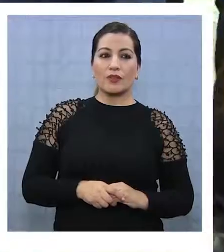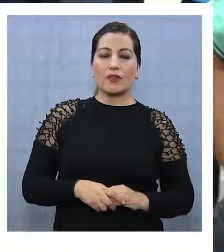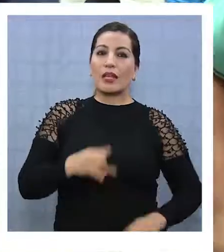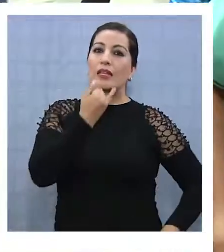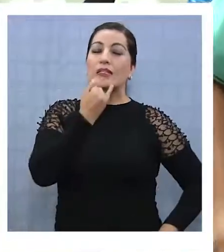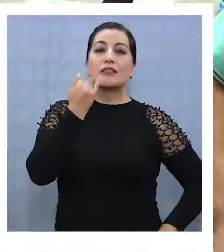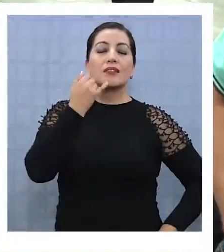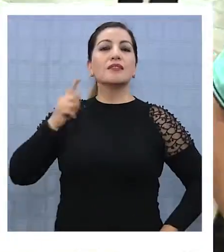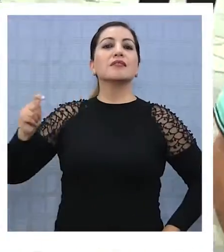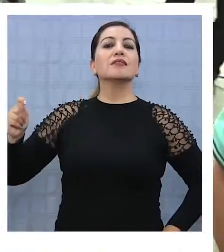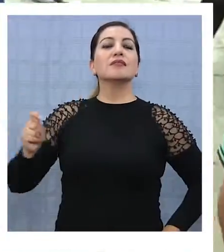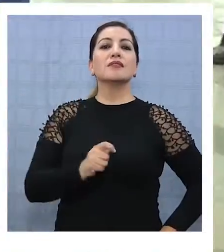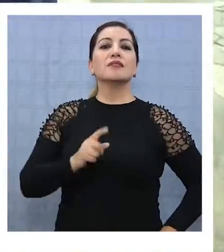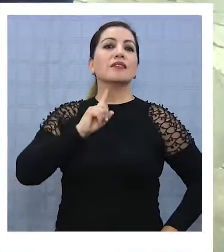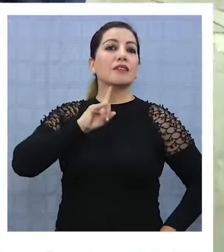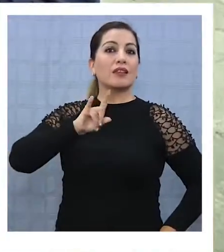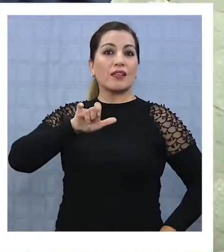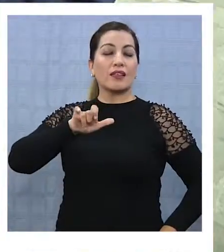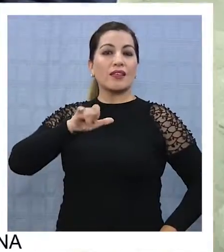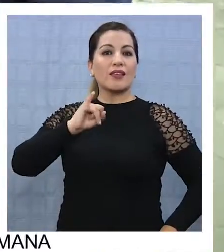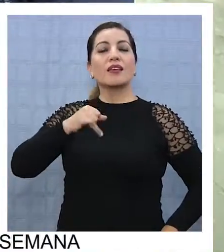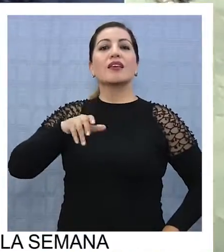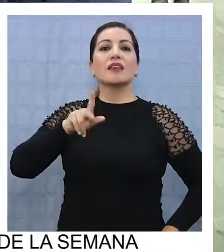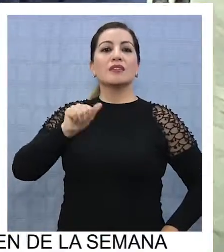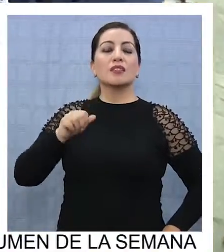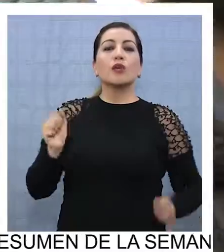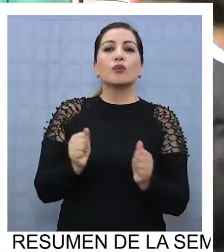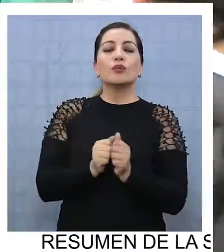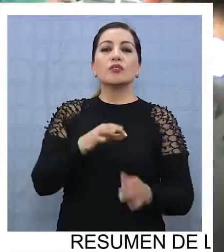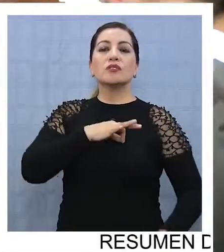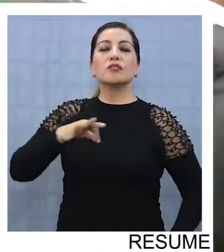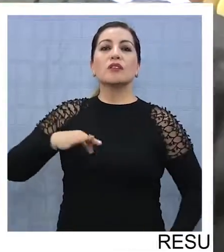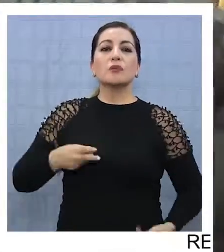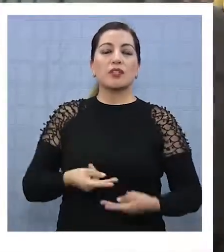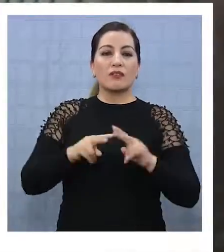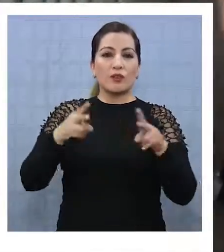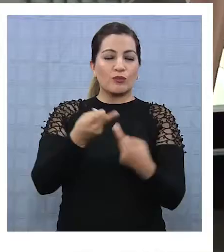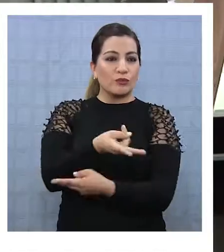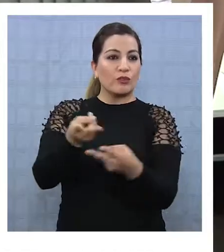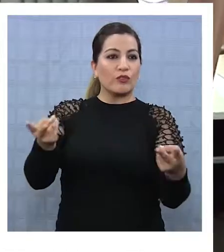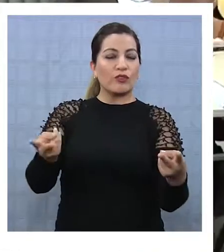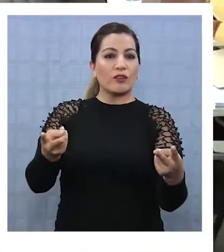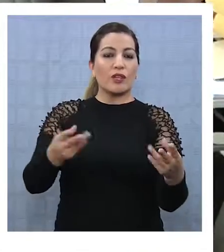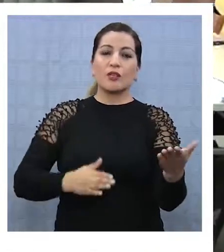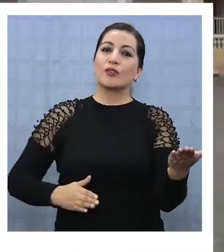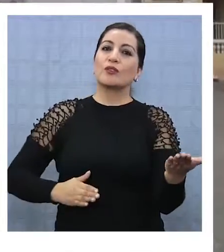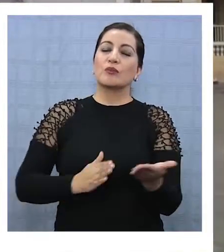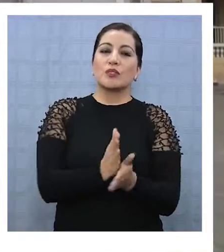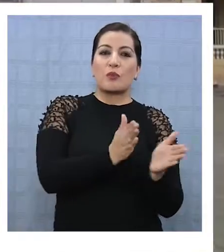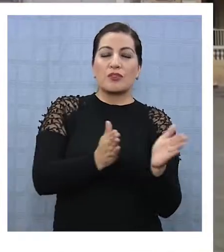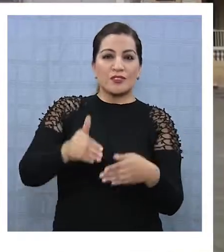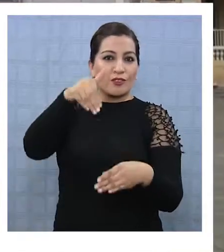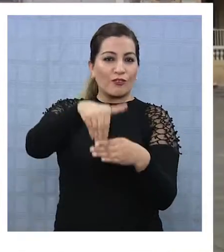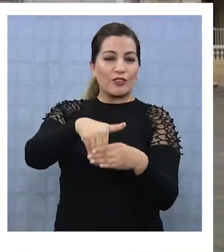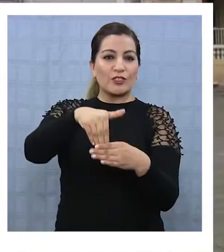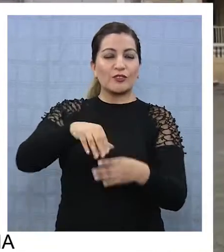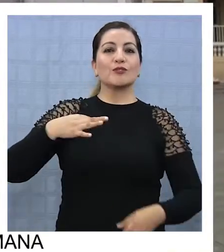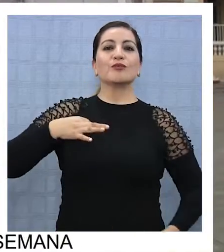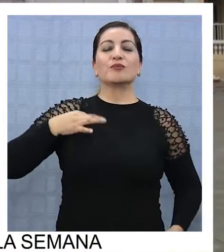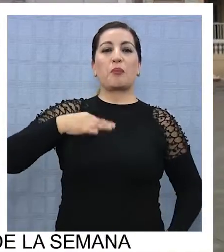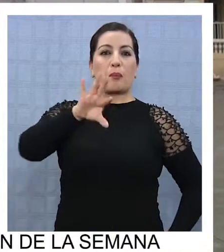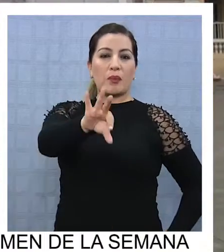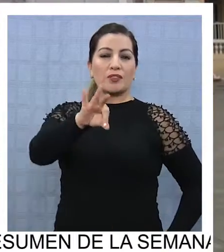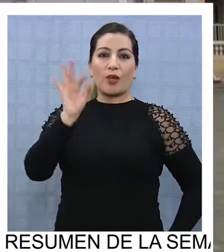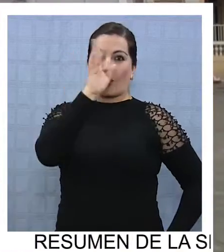El intendente de Tarapacá, Miguel Ángel Quesada, junto al Ceremi de Obras Públicas, Patricio Altermat, lanzaron el proceso de votación